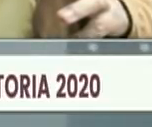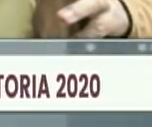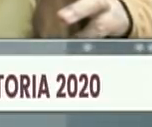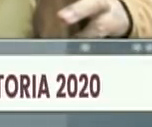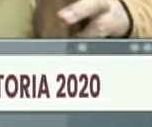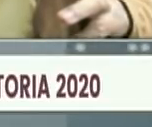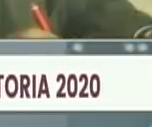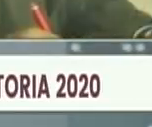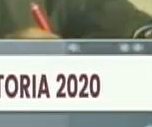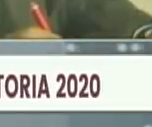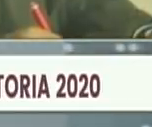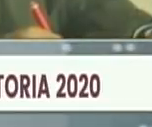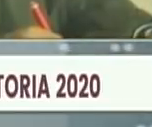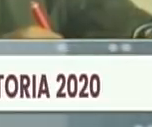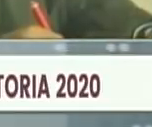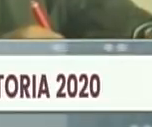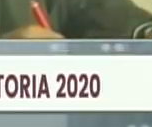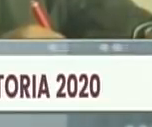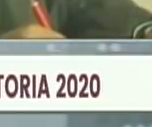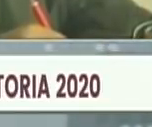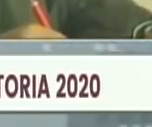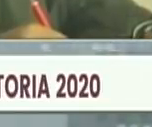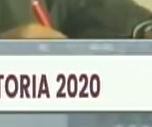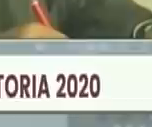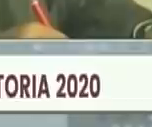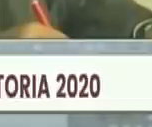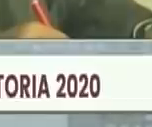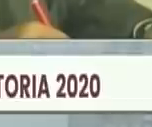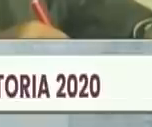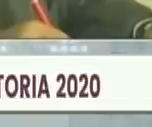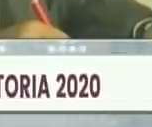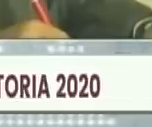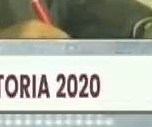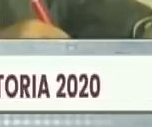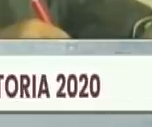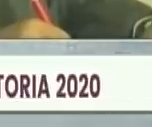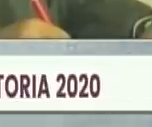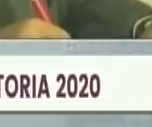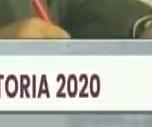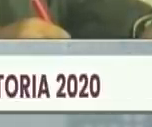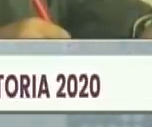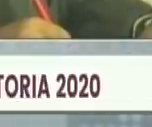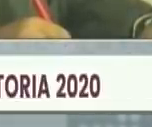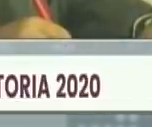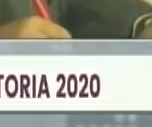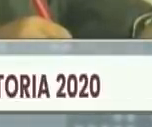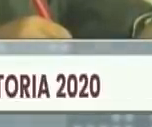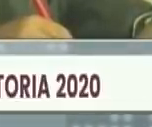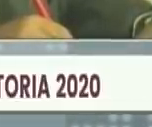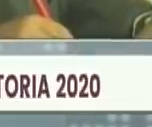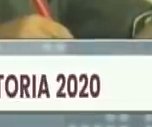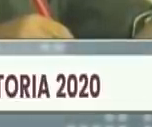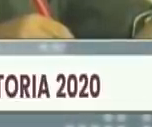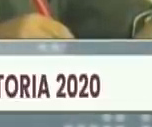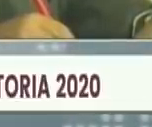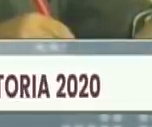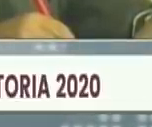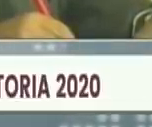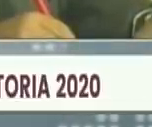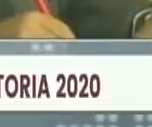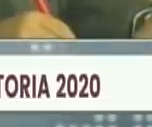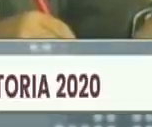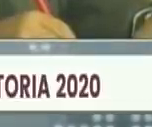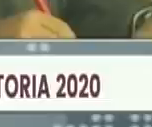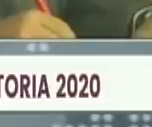república popular es coautor la paz a la victoria bicentenario del armisticio y tratado de la regularización